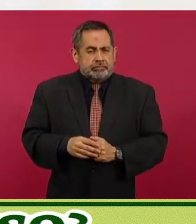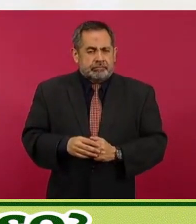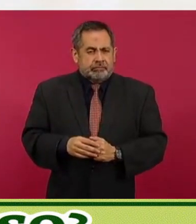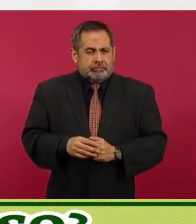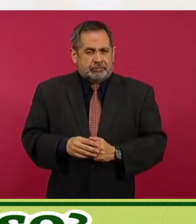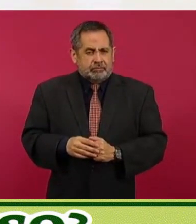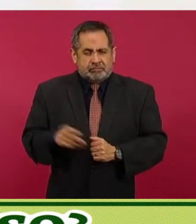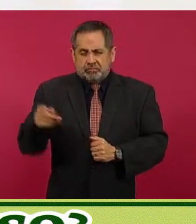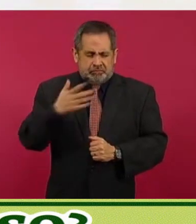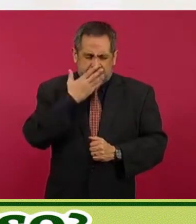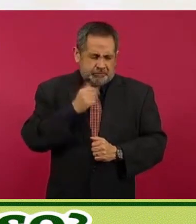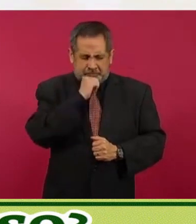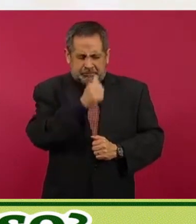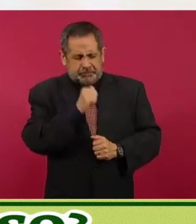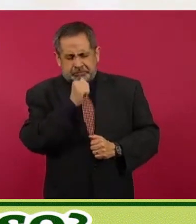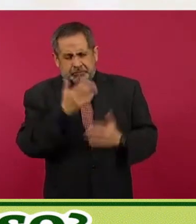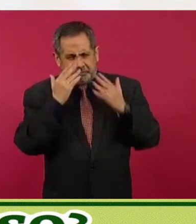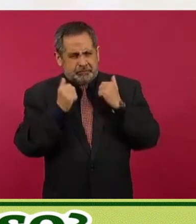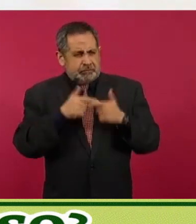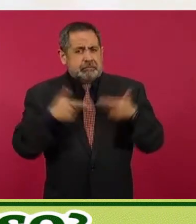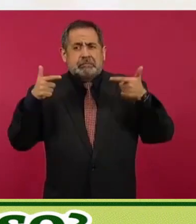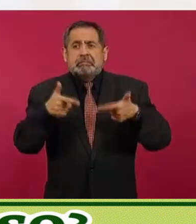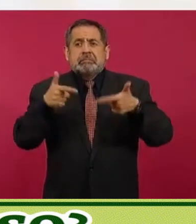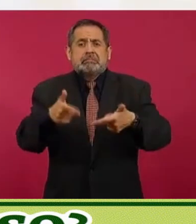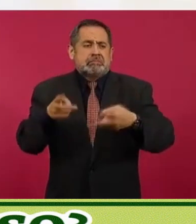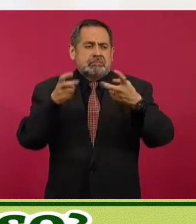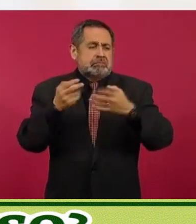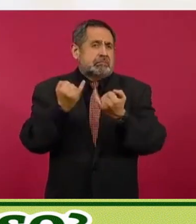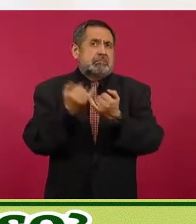No hay los asaltos que había